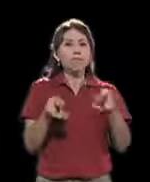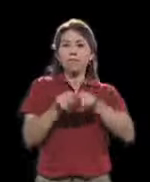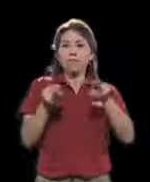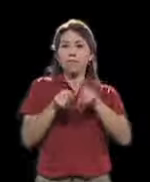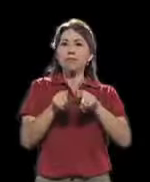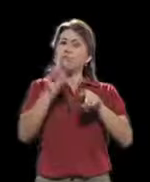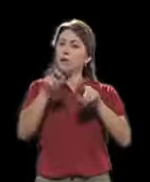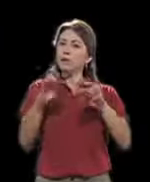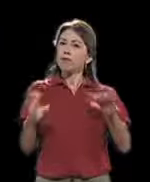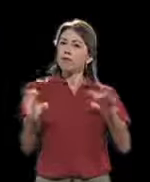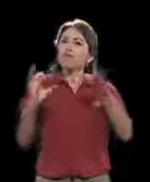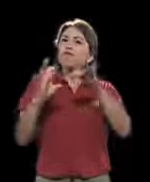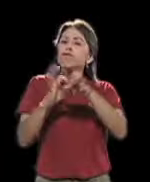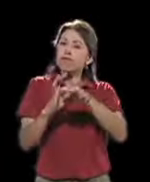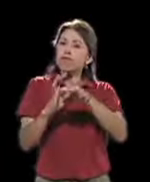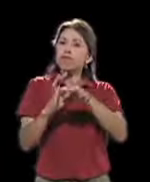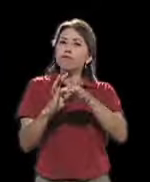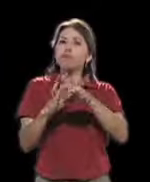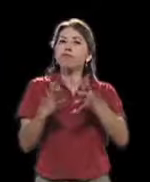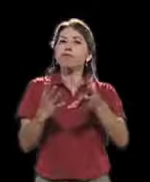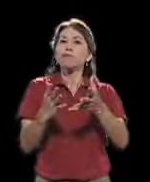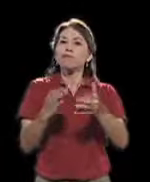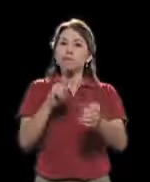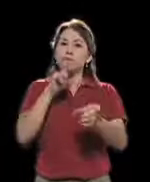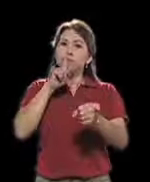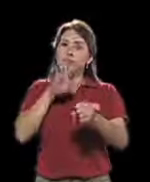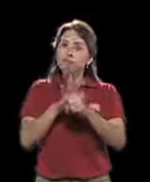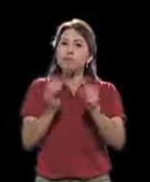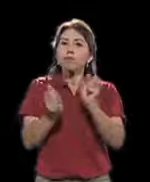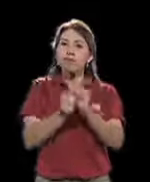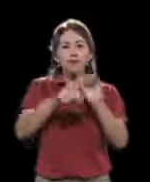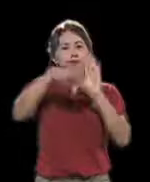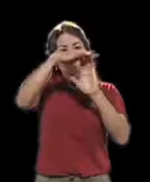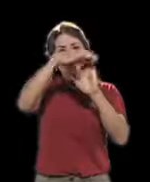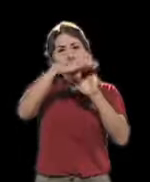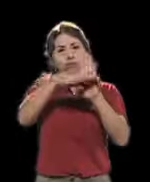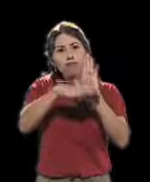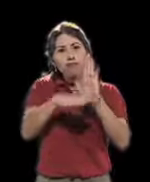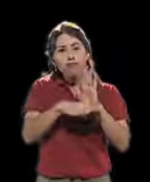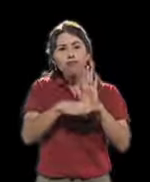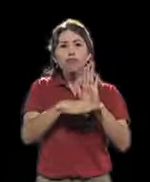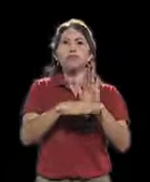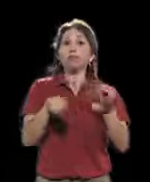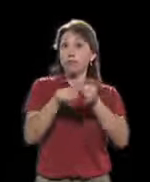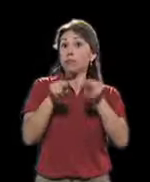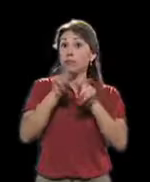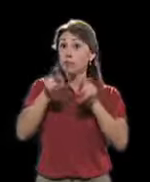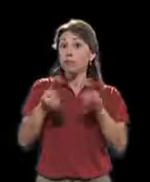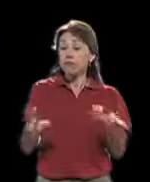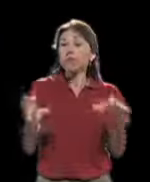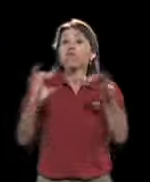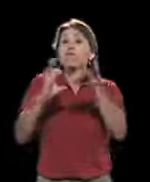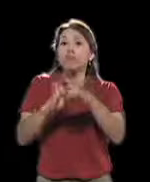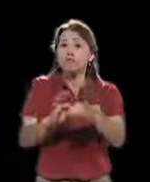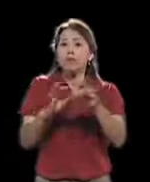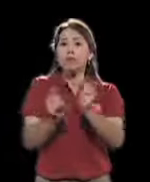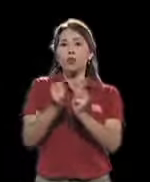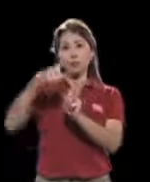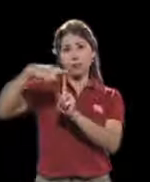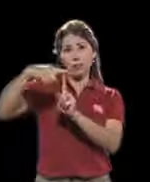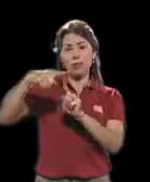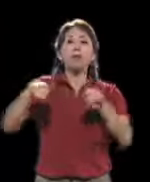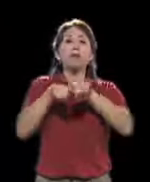las especificaciones que debe cumplir una unidad de transporte, tiene que ver con taxis, con